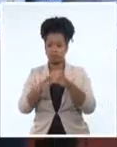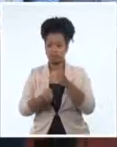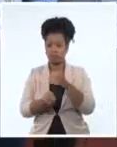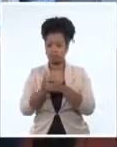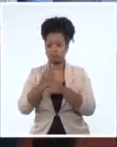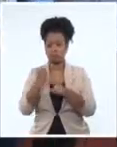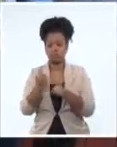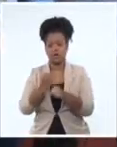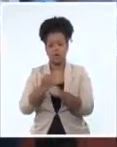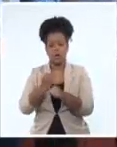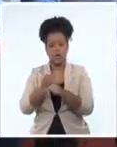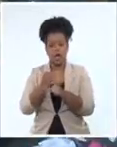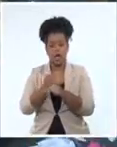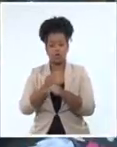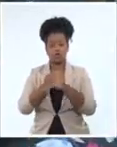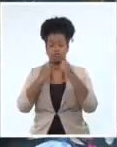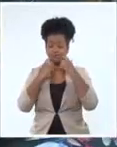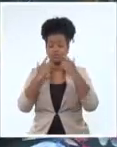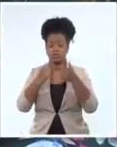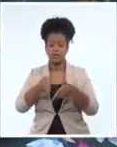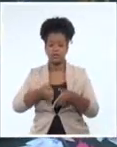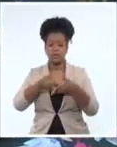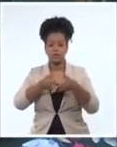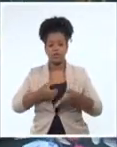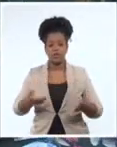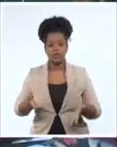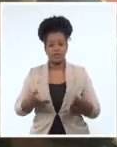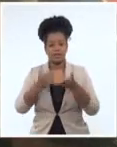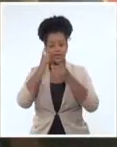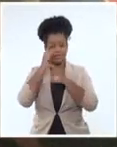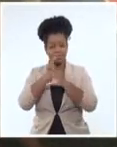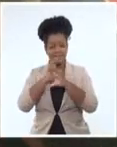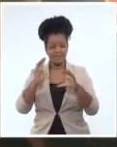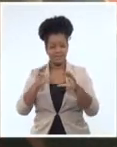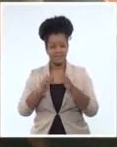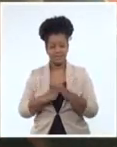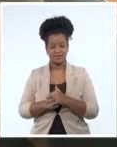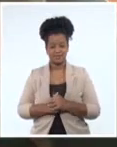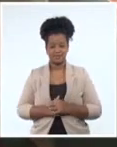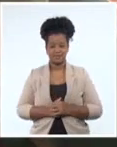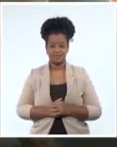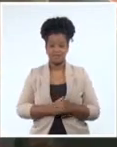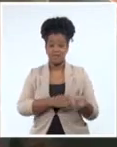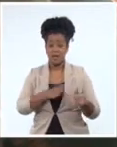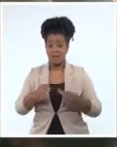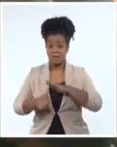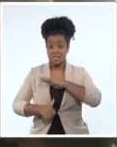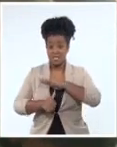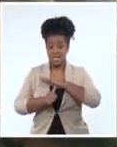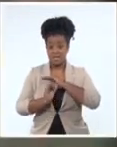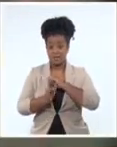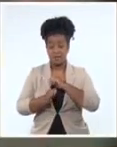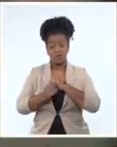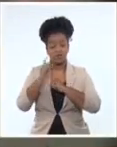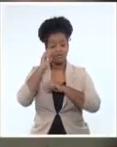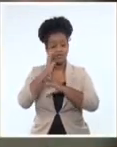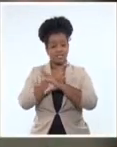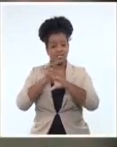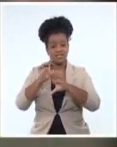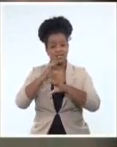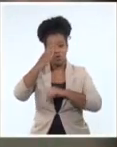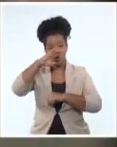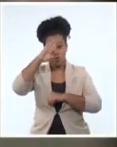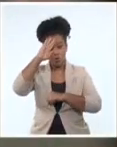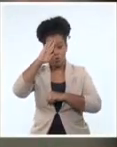su constancia y significativos aportes al desarrollo de la ciencia. El presidente de la Academia de Ciencias de Cuba felicitó a